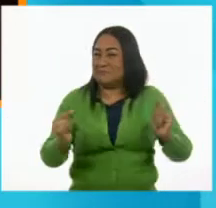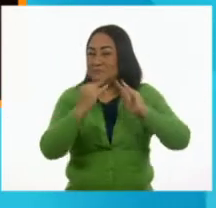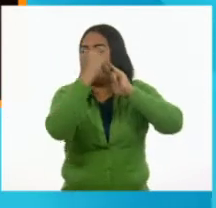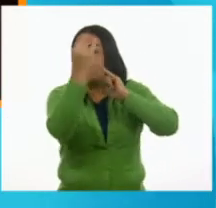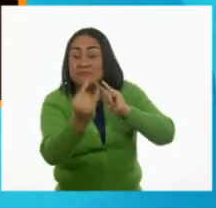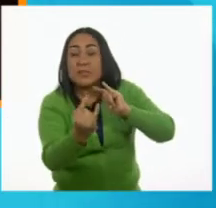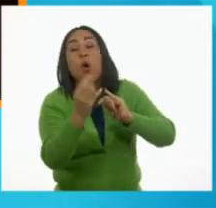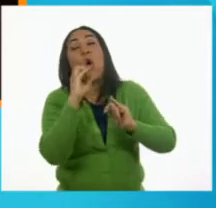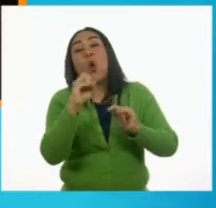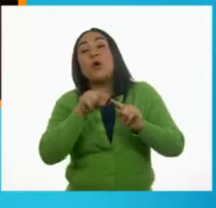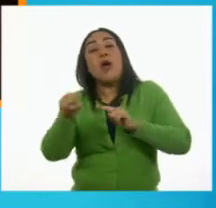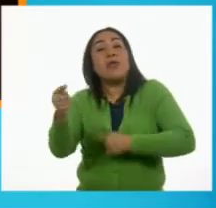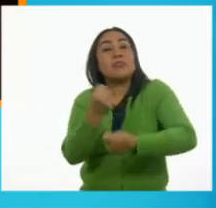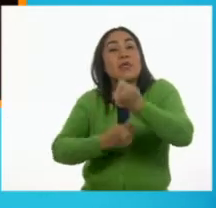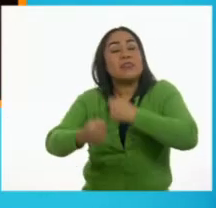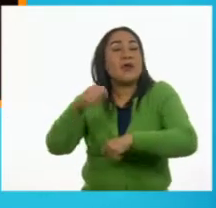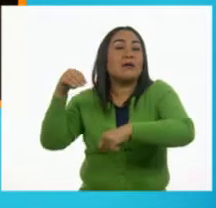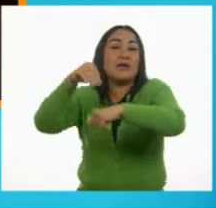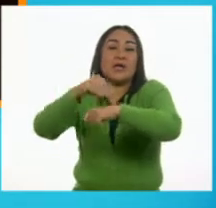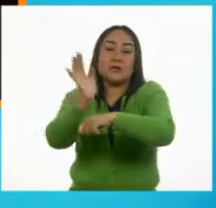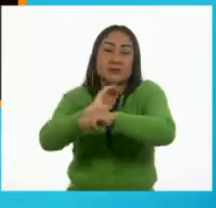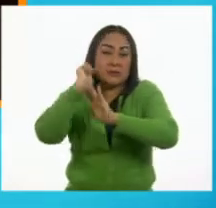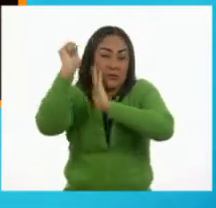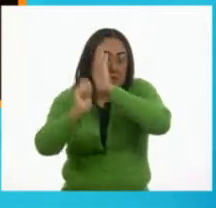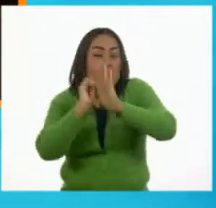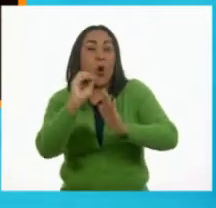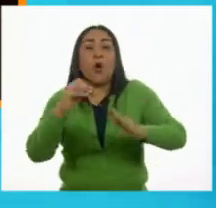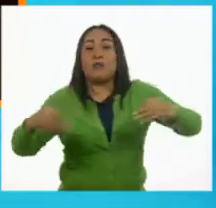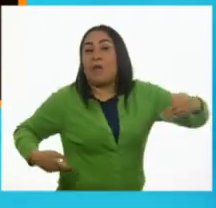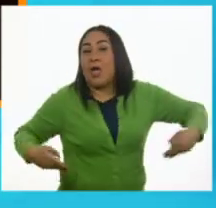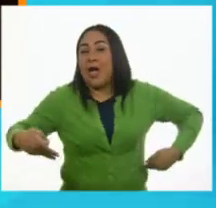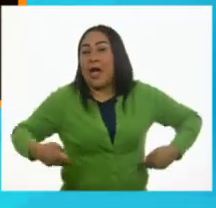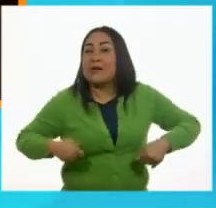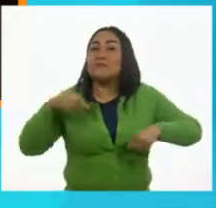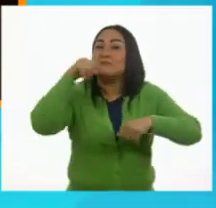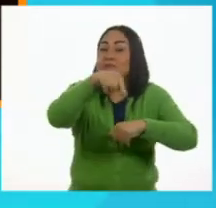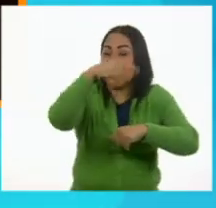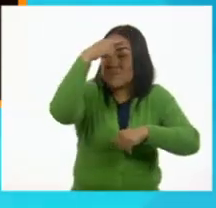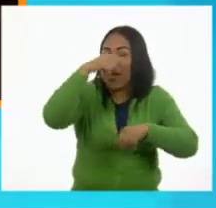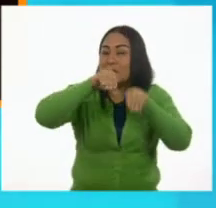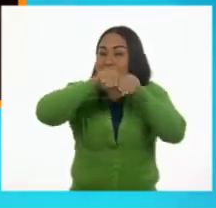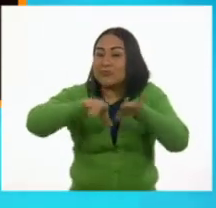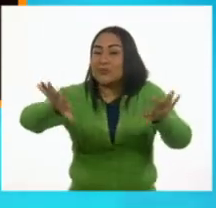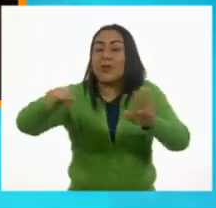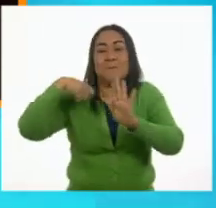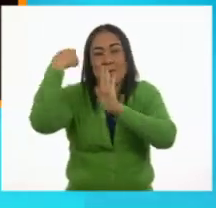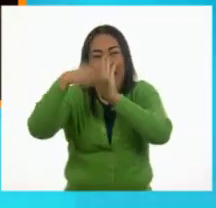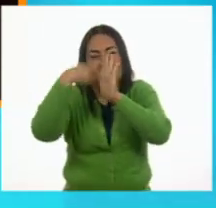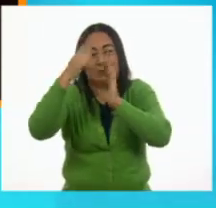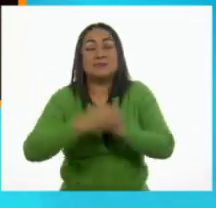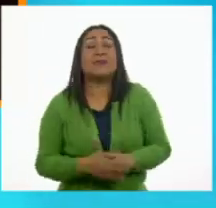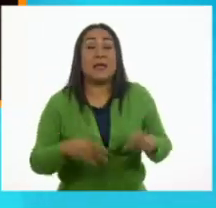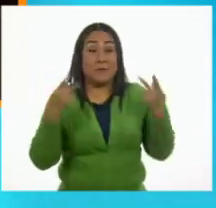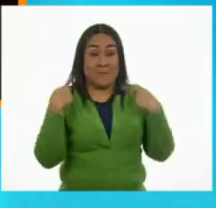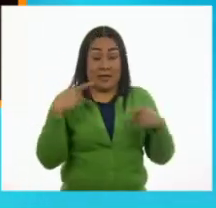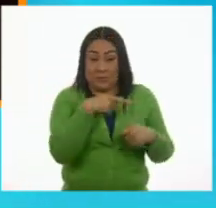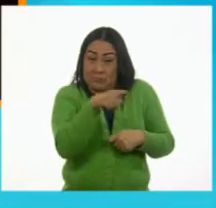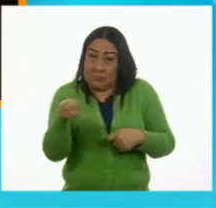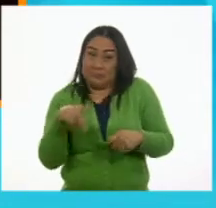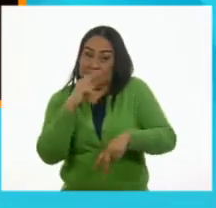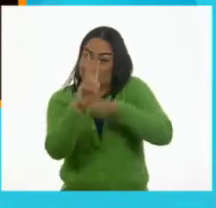cinematógrafo en una tienda o un teatro para poder proyectar las películas. La gente que iba a estas